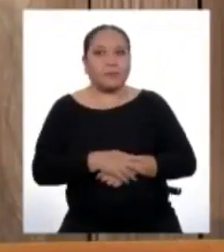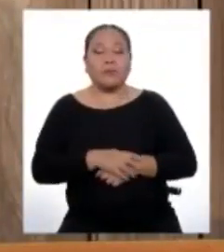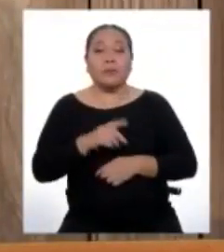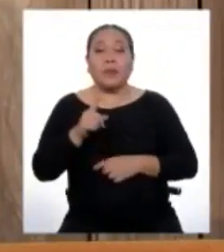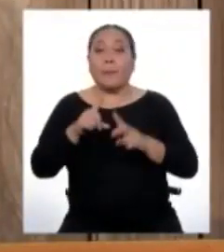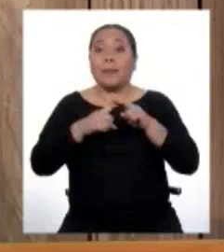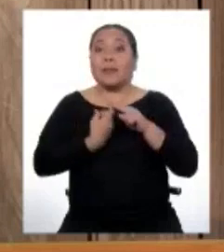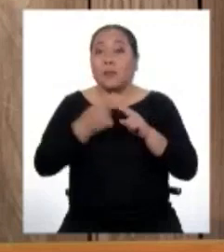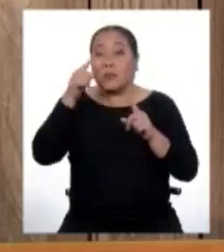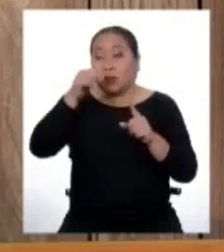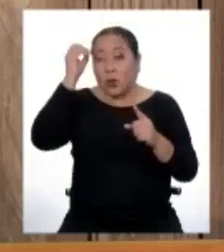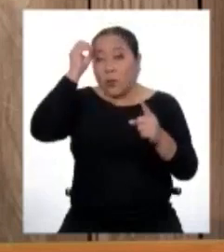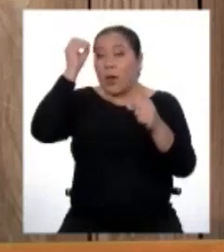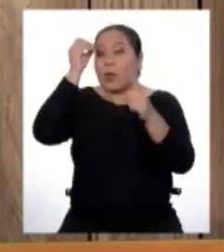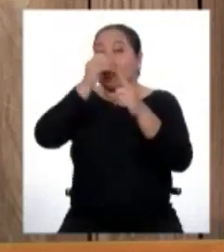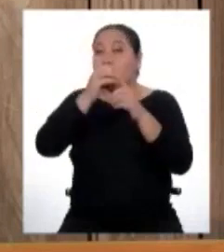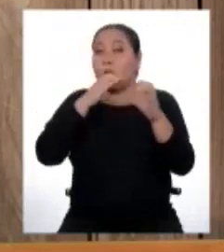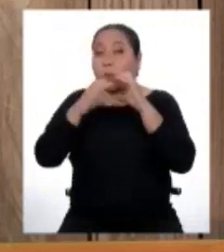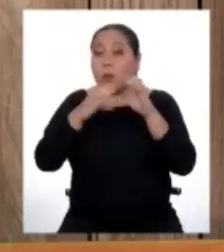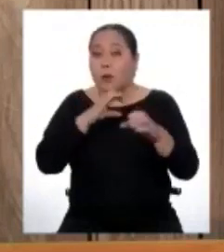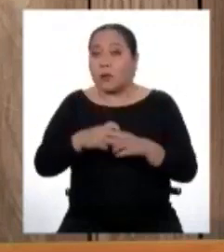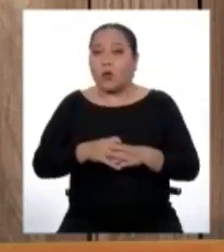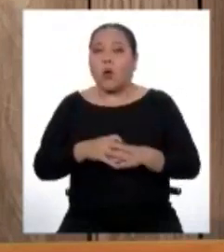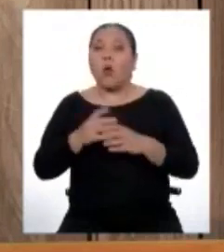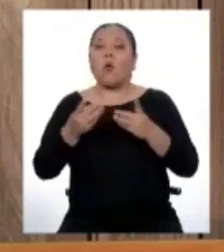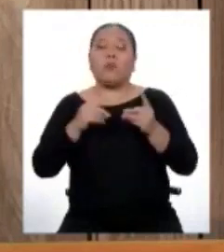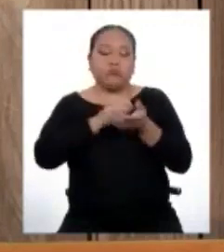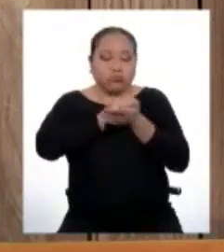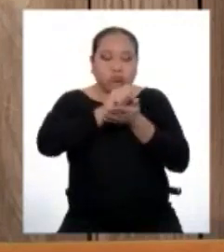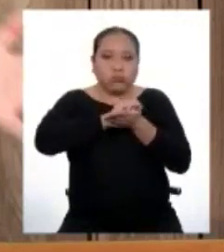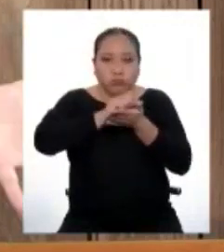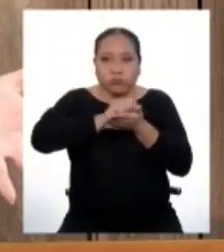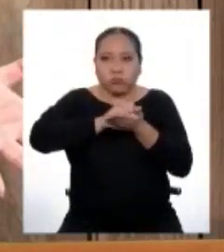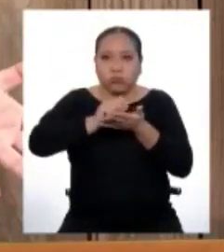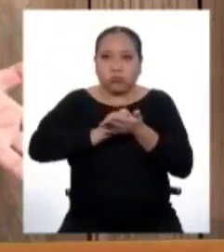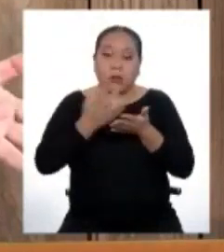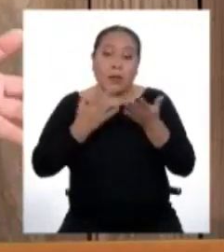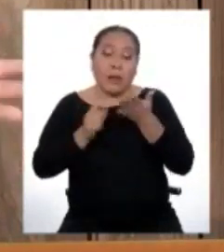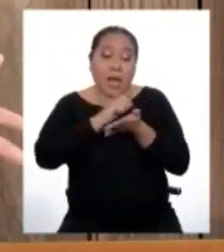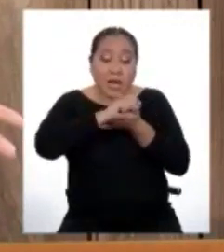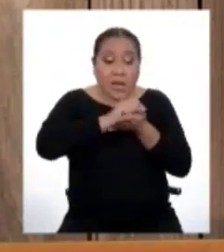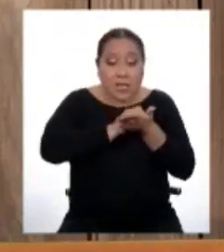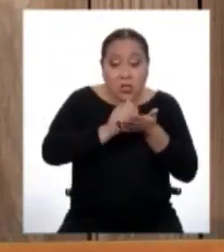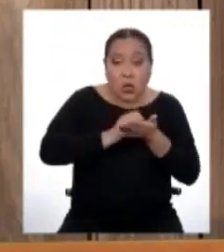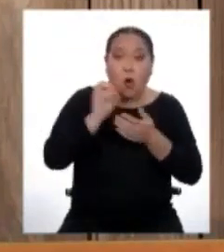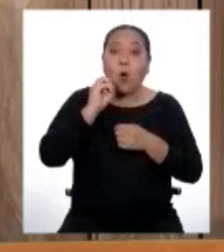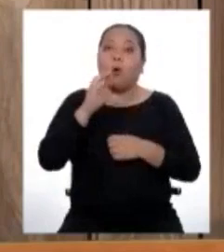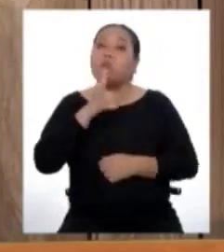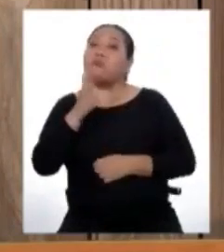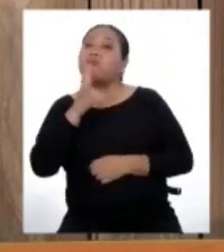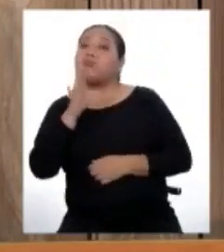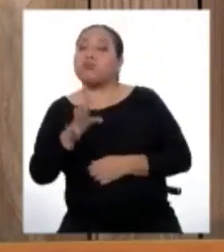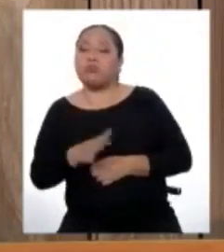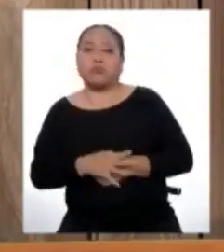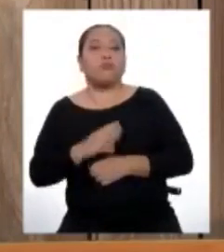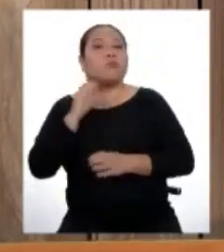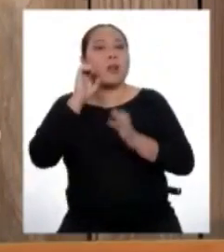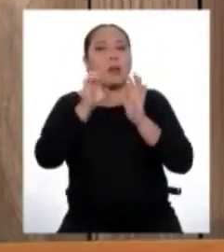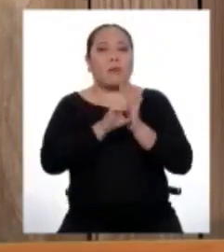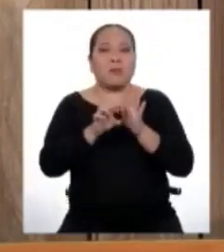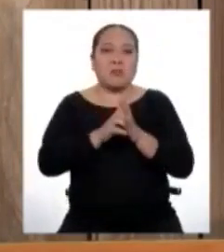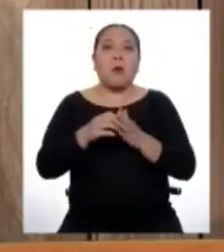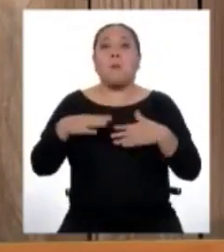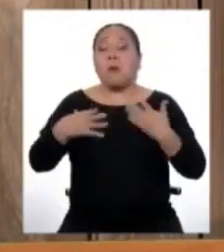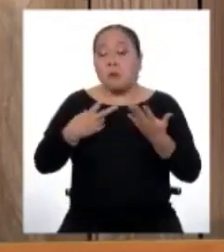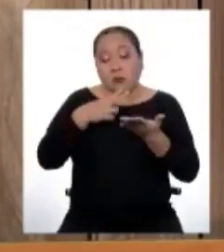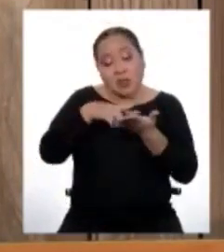intención comunicativa a través de textos, ya sean escritos u orales. Es decir, los podemos